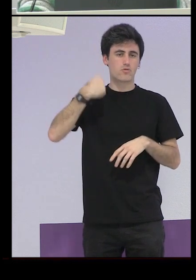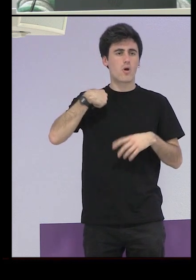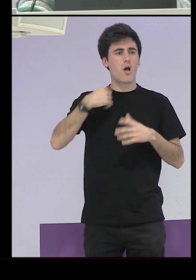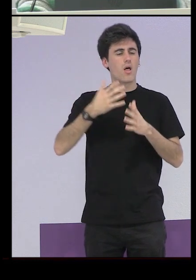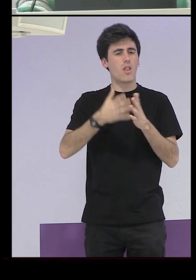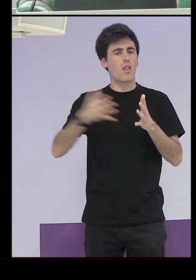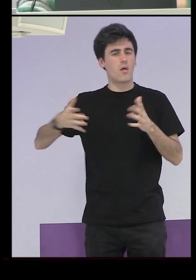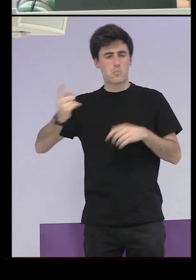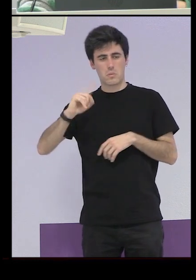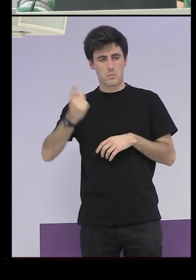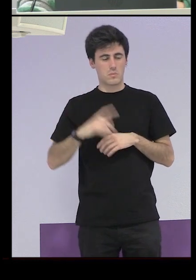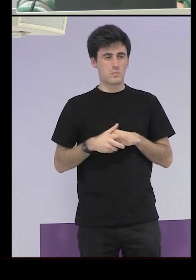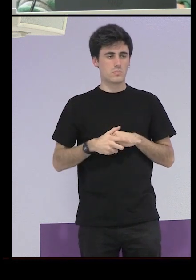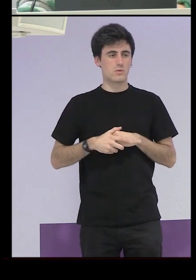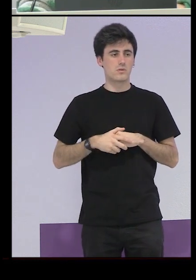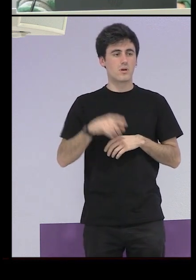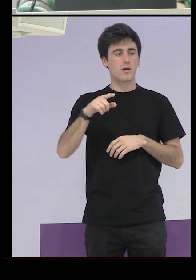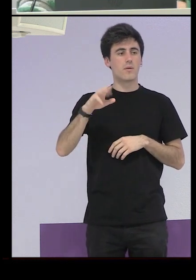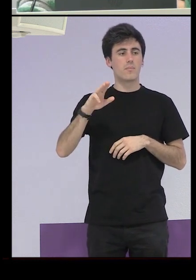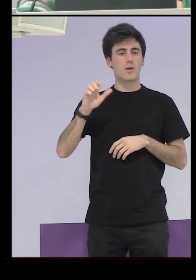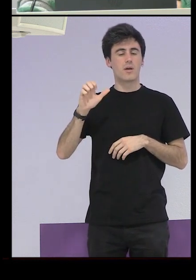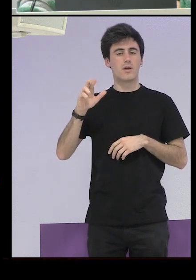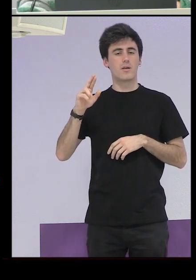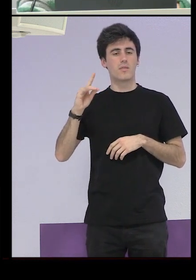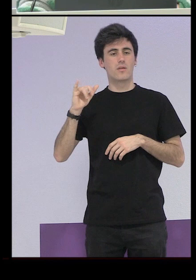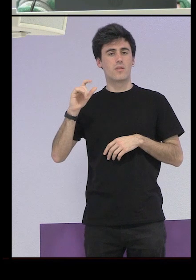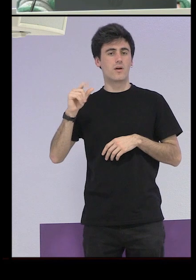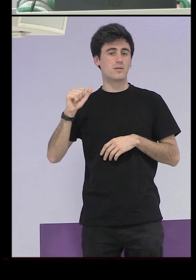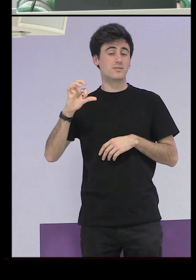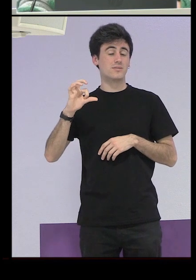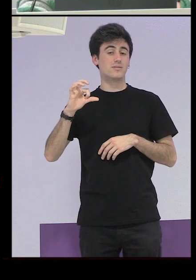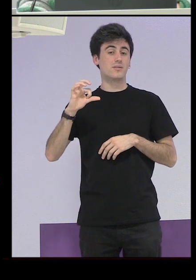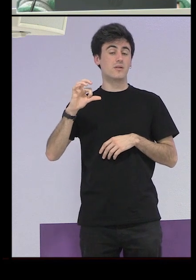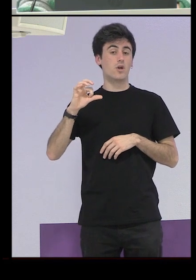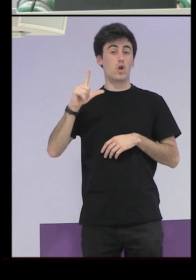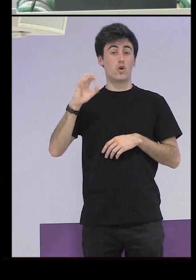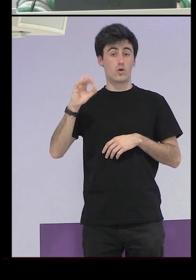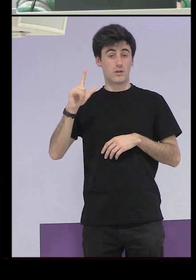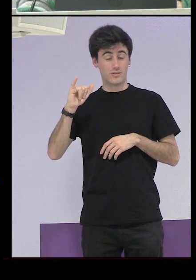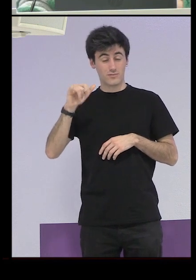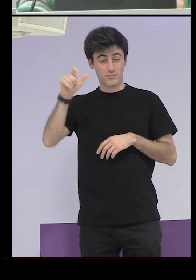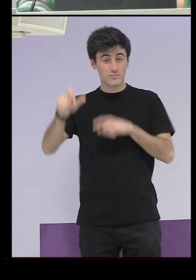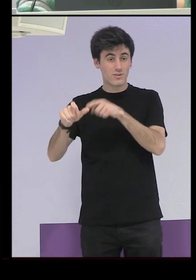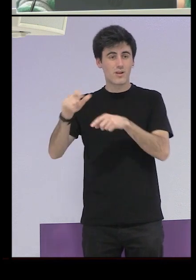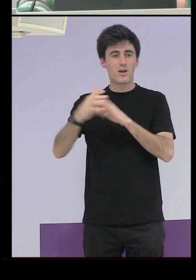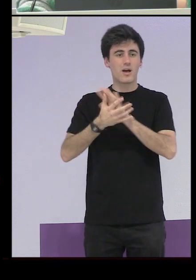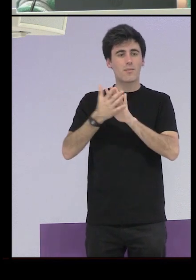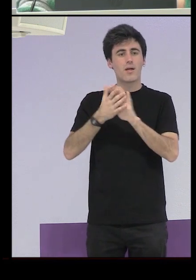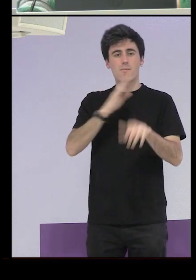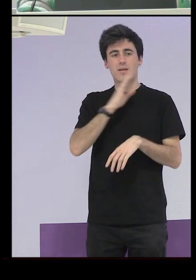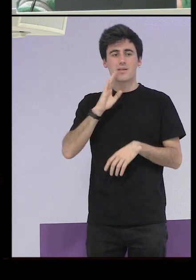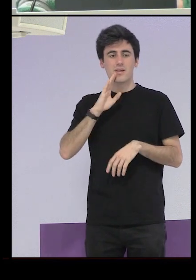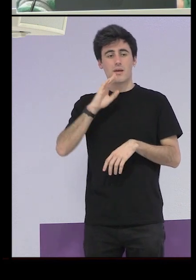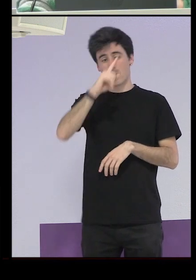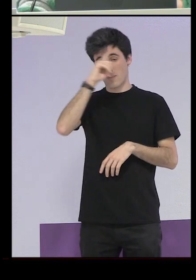mucho hay donde pone perdidas carave dolores esa es la historia que os contaba de Loli donde habla en concreto mucho de la maternidad de Peña Grande